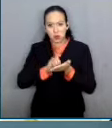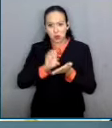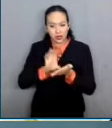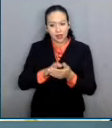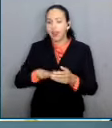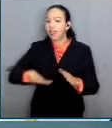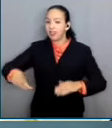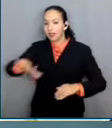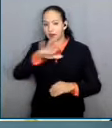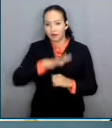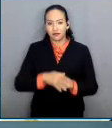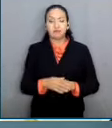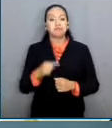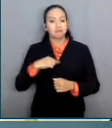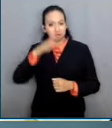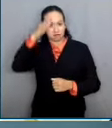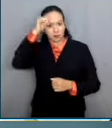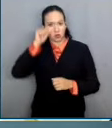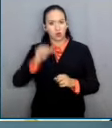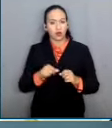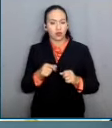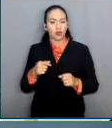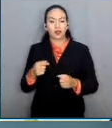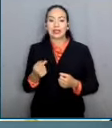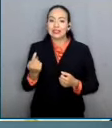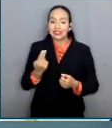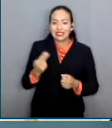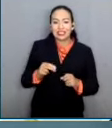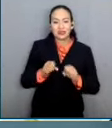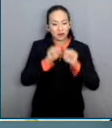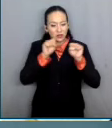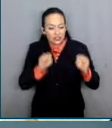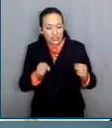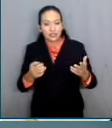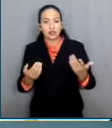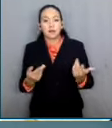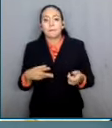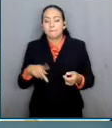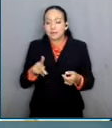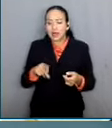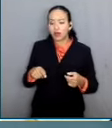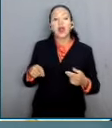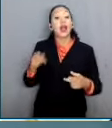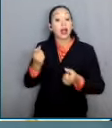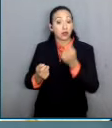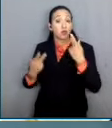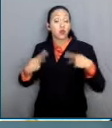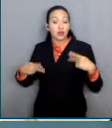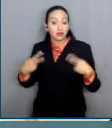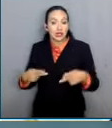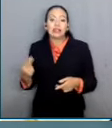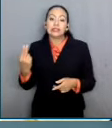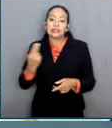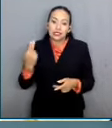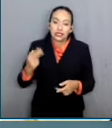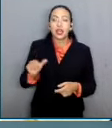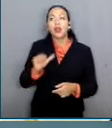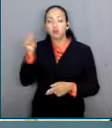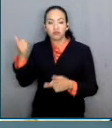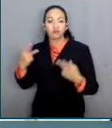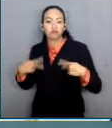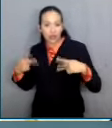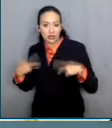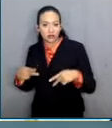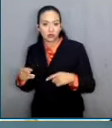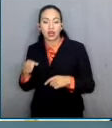queremos seguir viviendo con personas que no pueden ser independientes y que van a depender eternamente o de sus familiares o del Estado. En